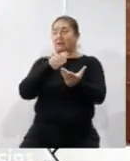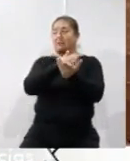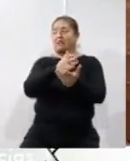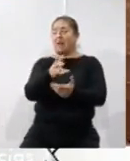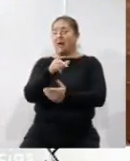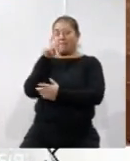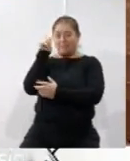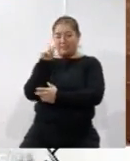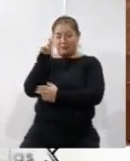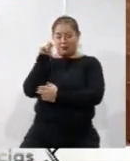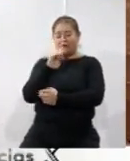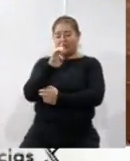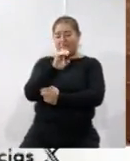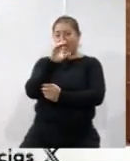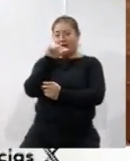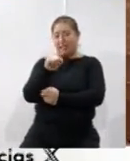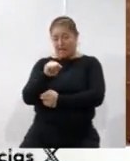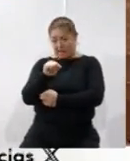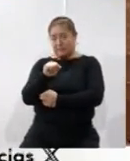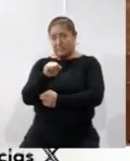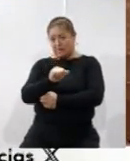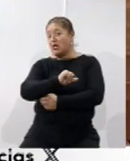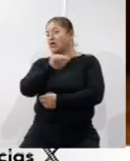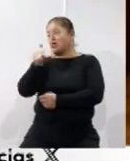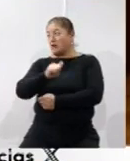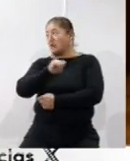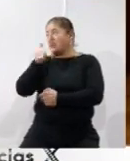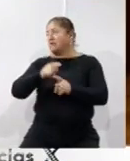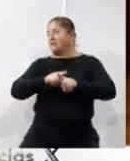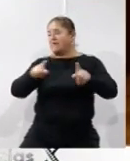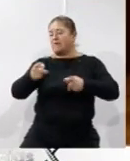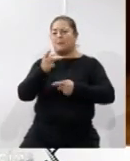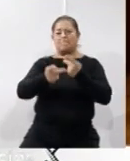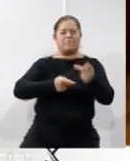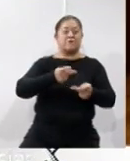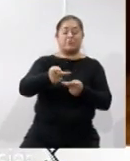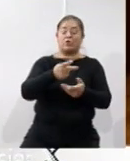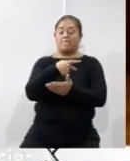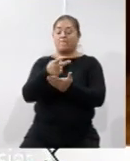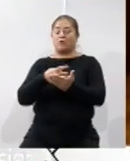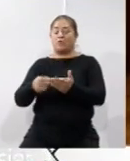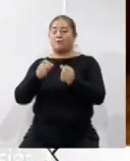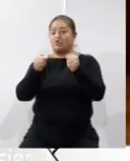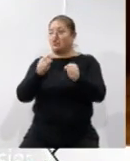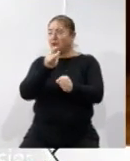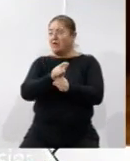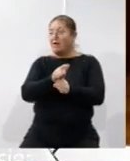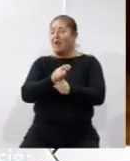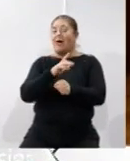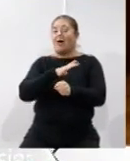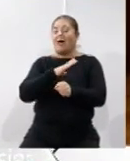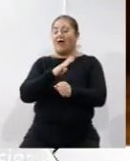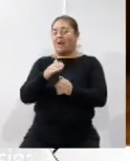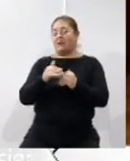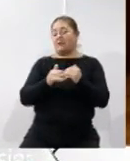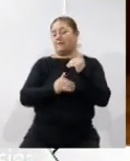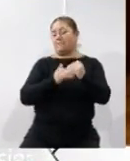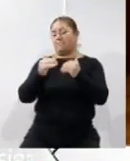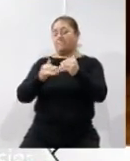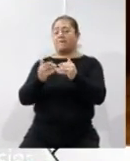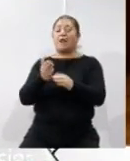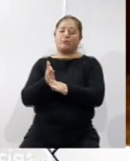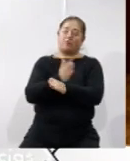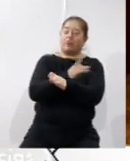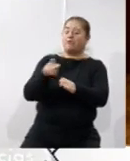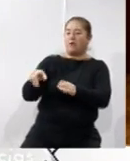suspensiones, becas y algunas otras prestaciones de programas sociales que se van a adelantar por el caso de la veda